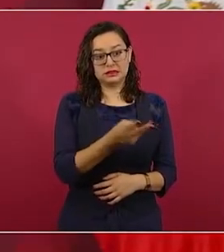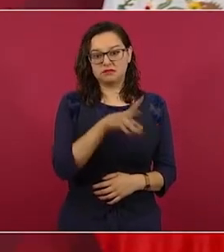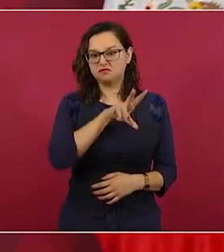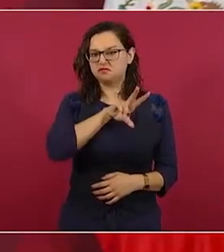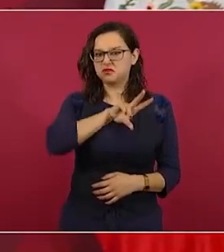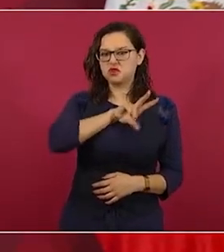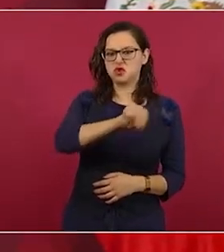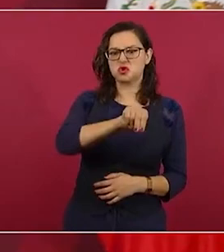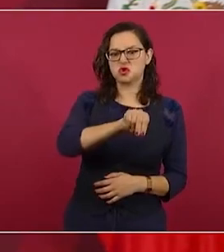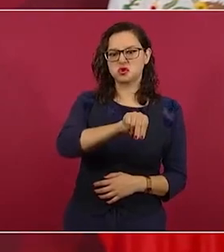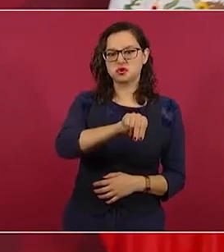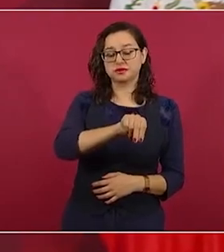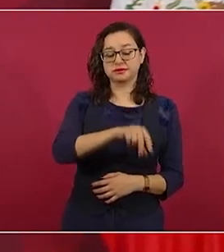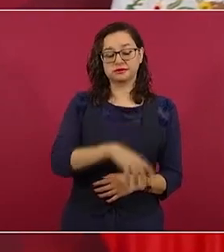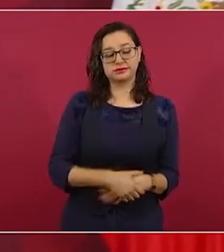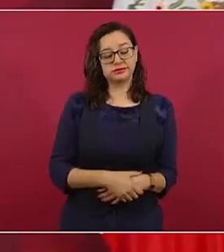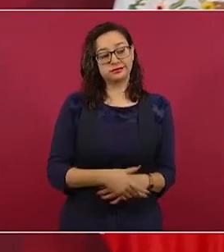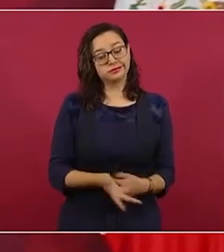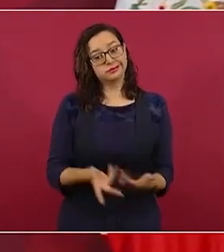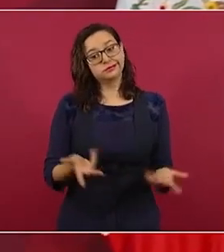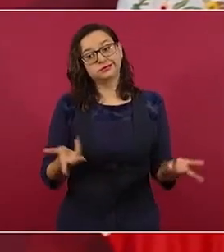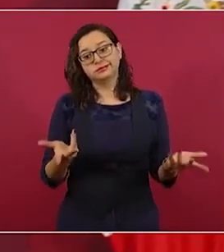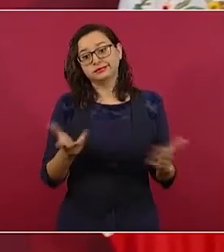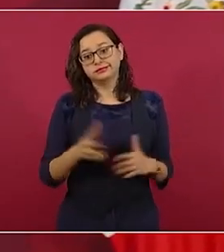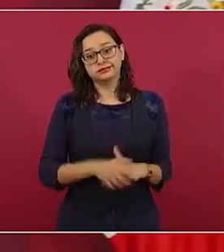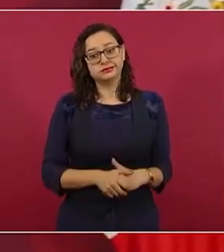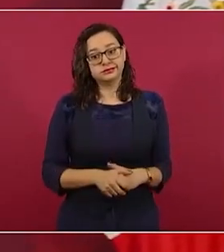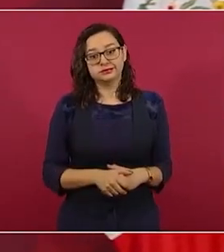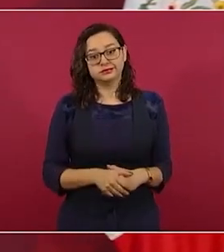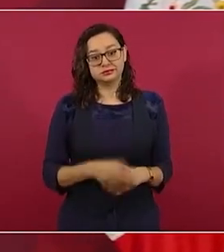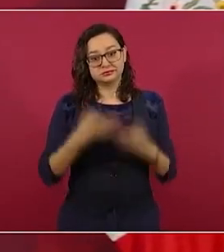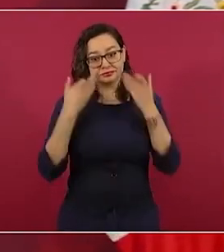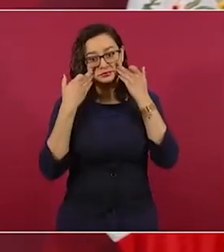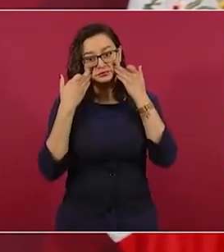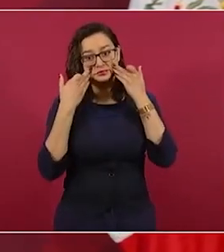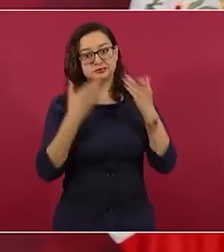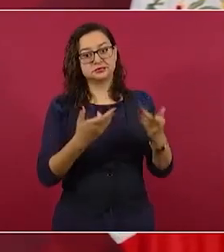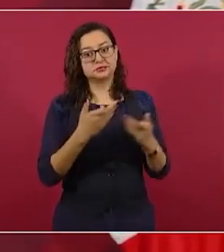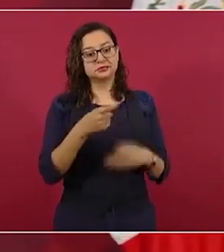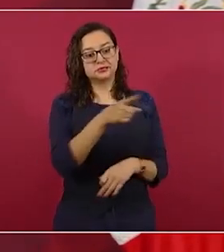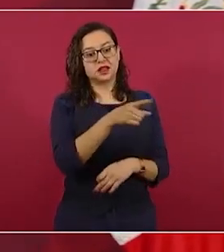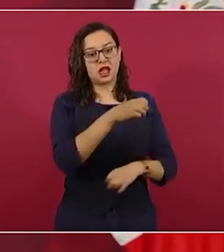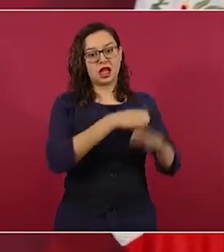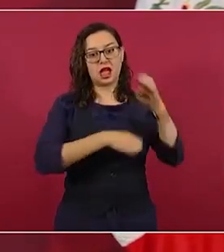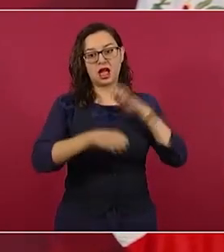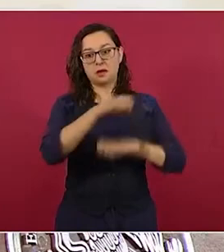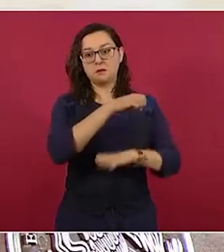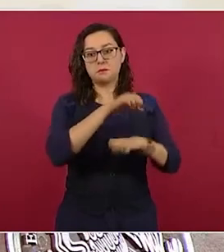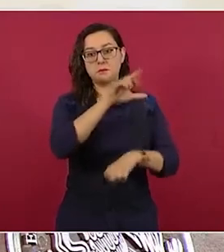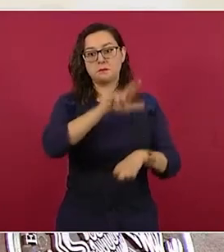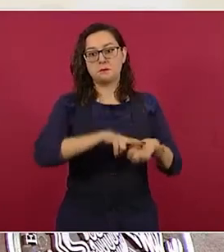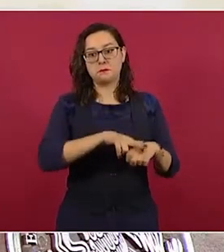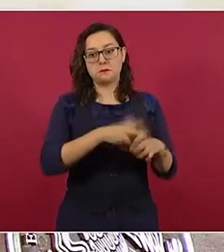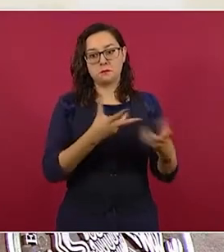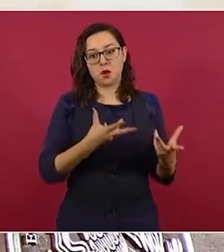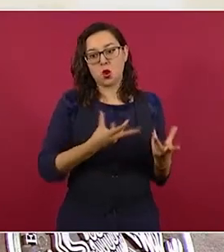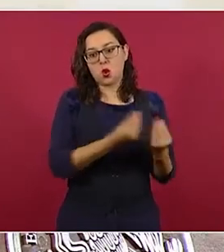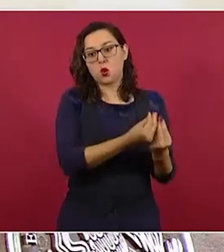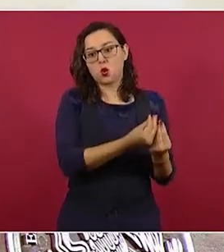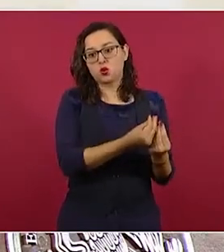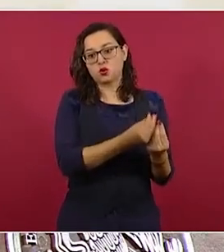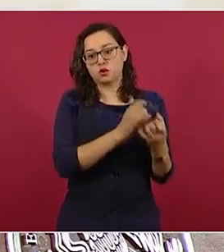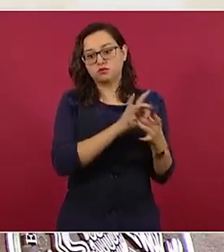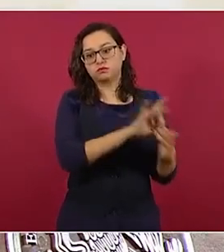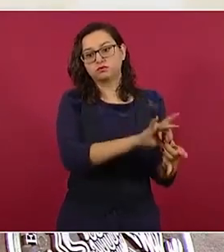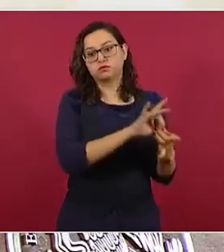Es estar bien con los potentados y tener también